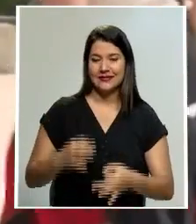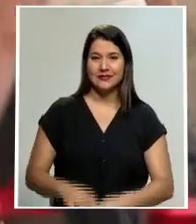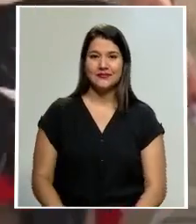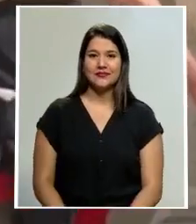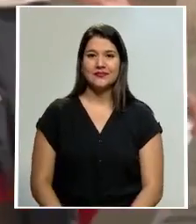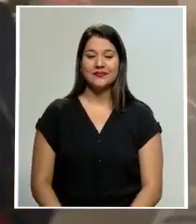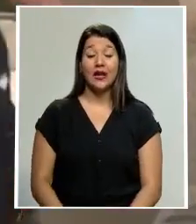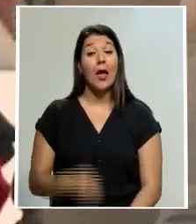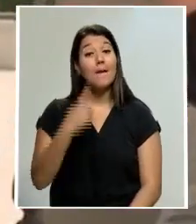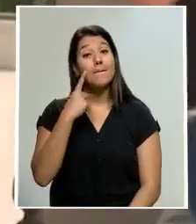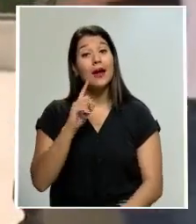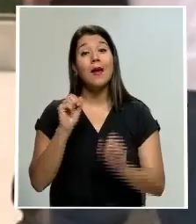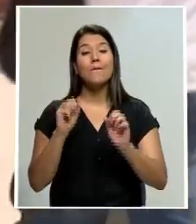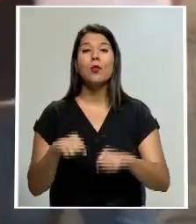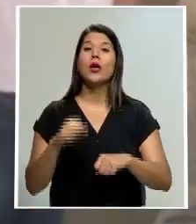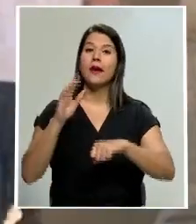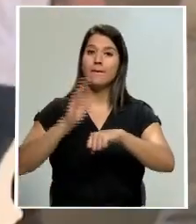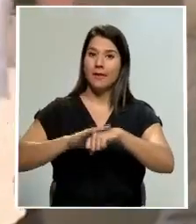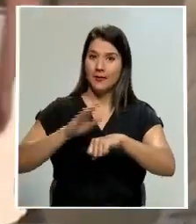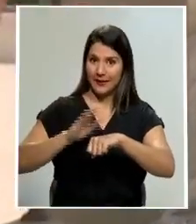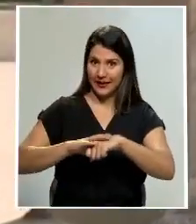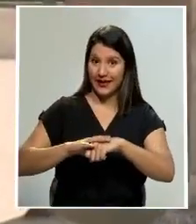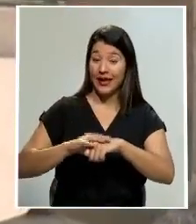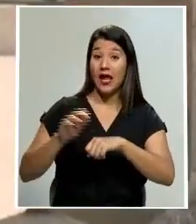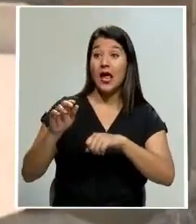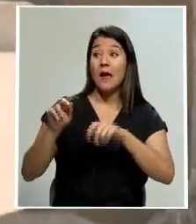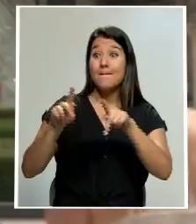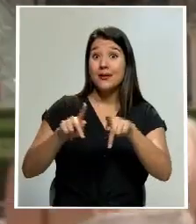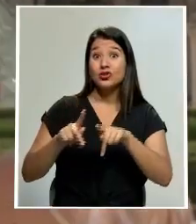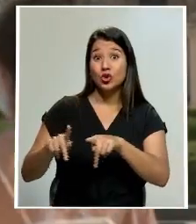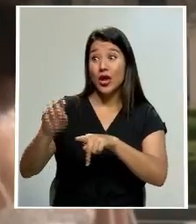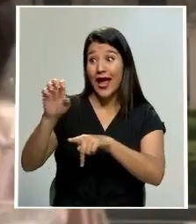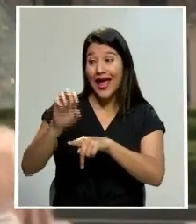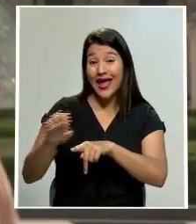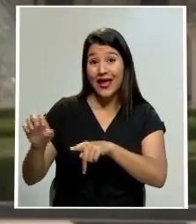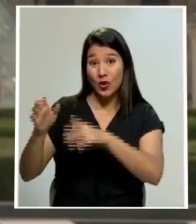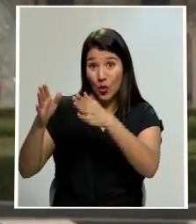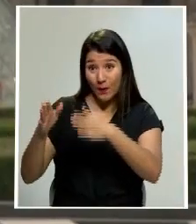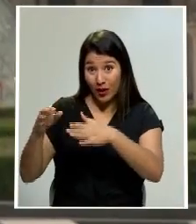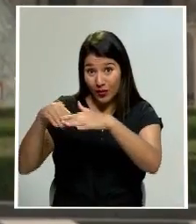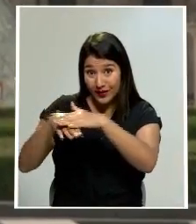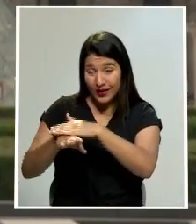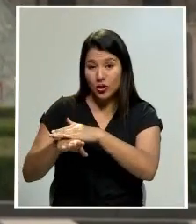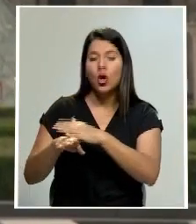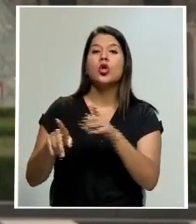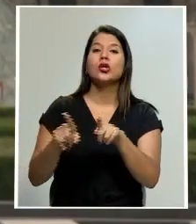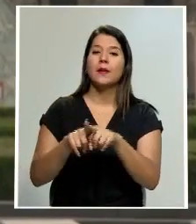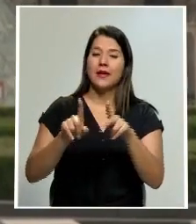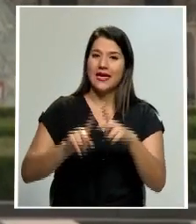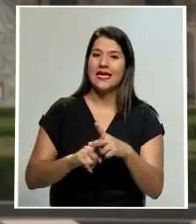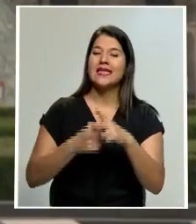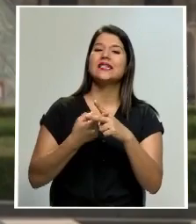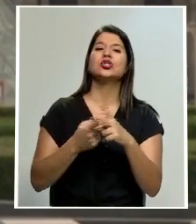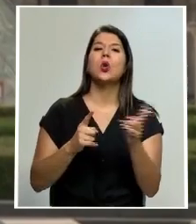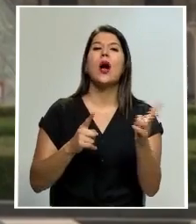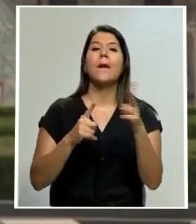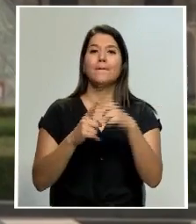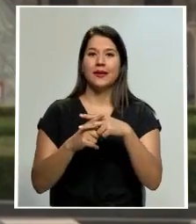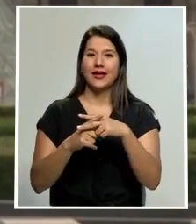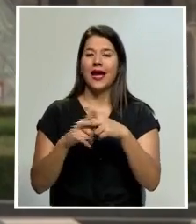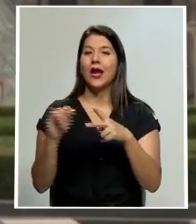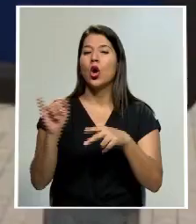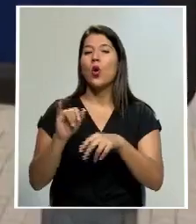y para permitir la circulación de los europeos dentro del espacio único el bloque también inició la implementación de un pase